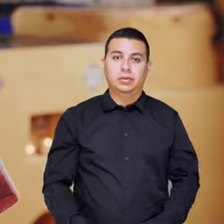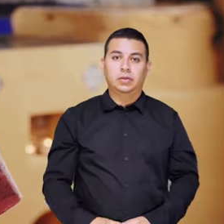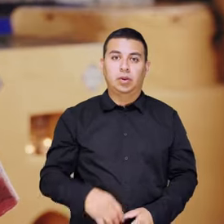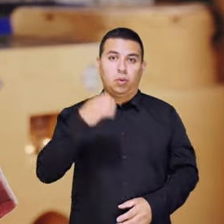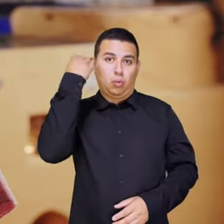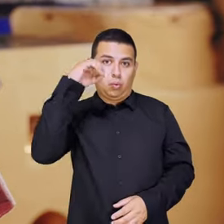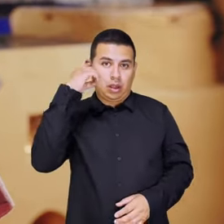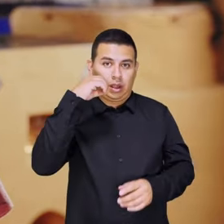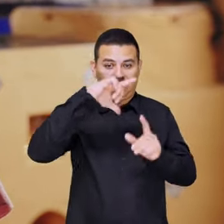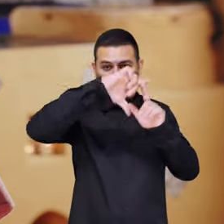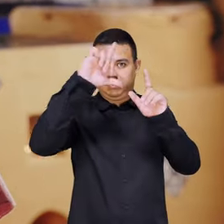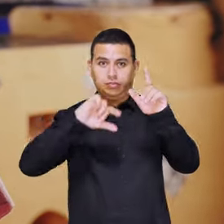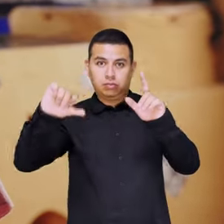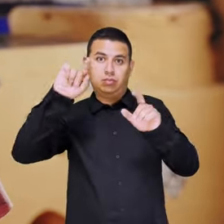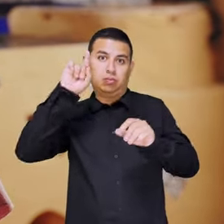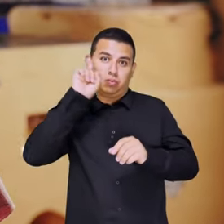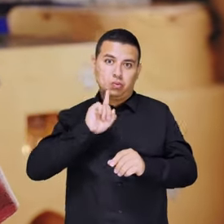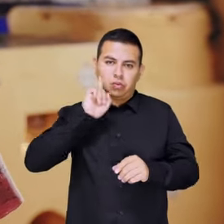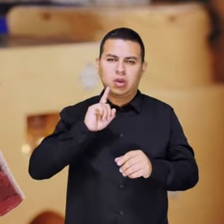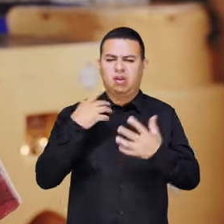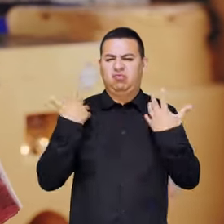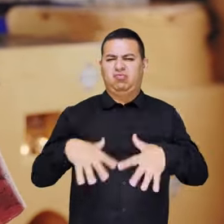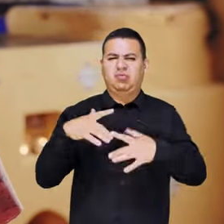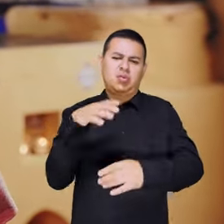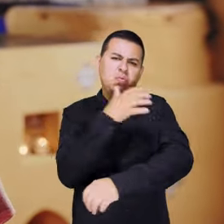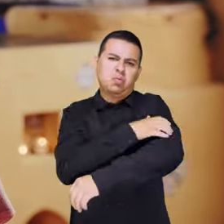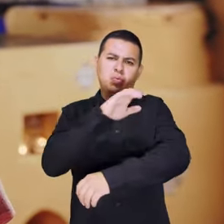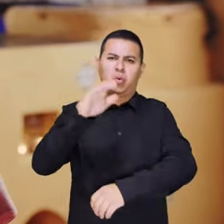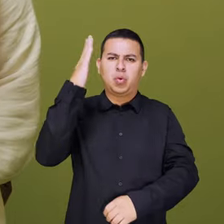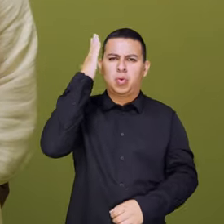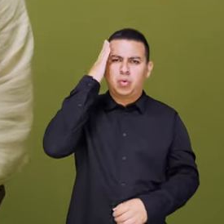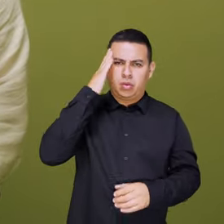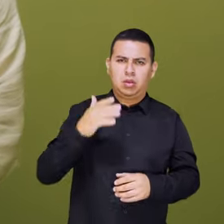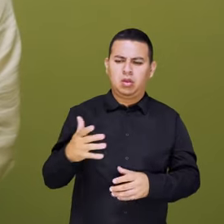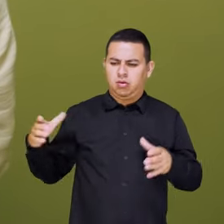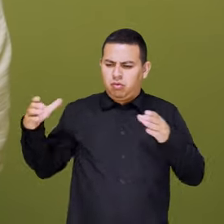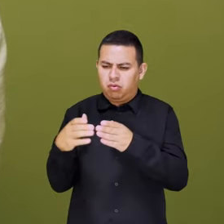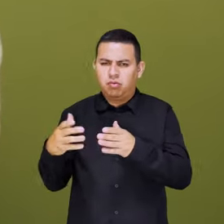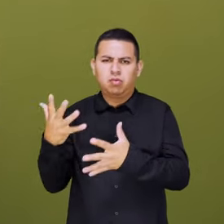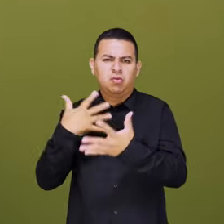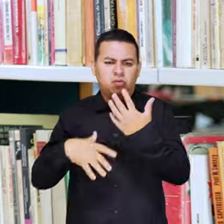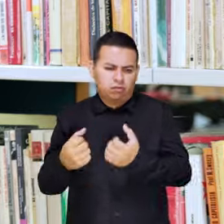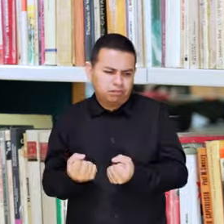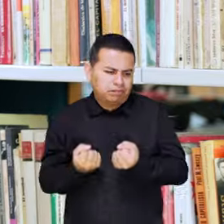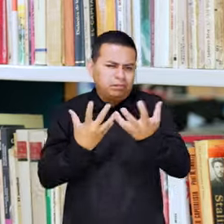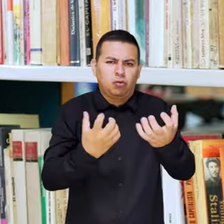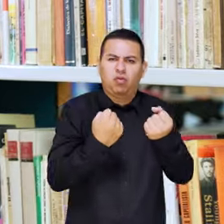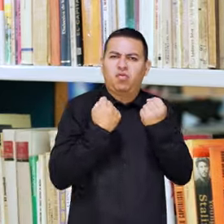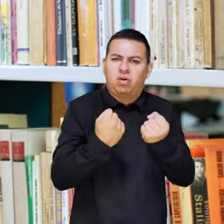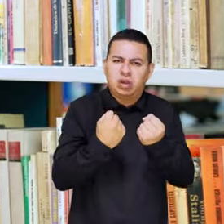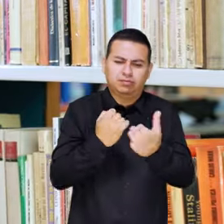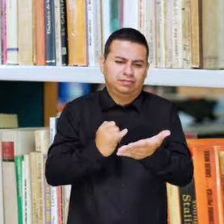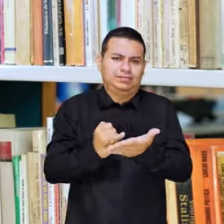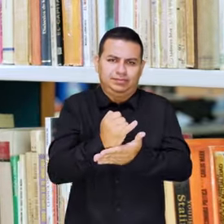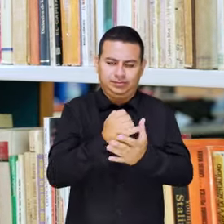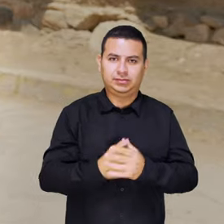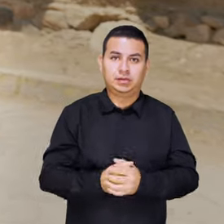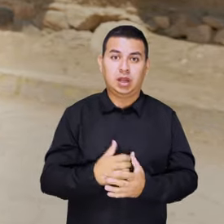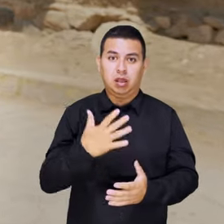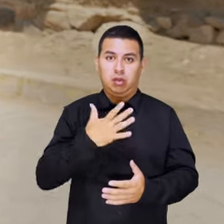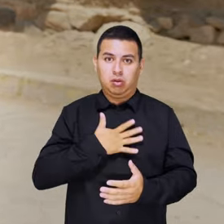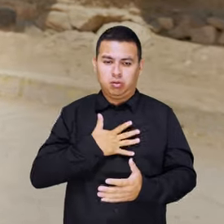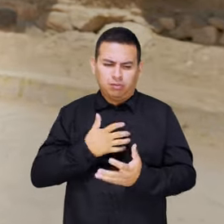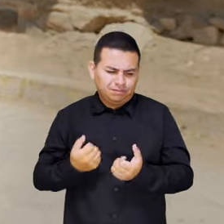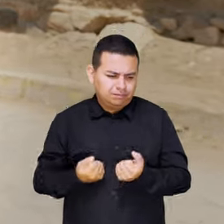Las mujeres de Oaxaca y de México somos líderes. Con voces fuertes. Que se expresan y deciden.